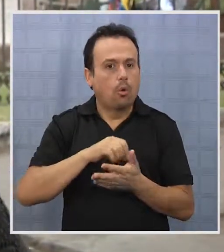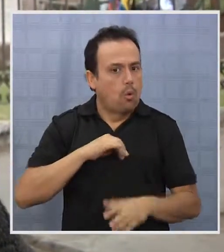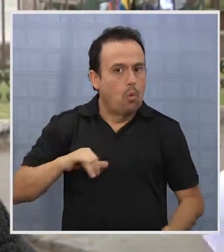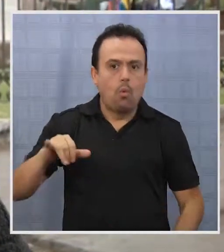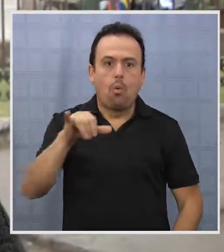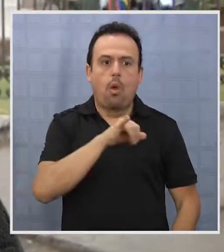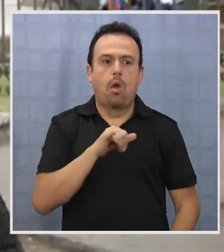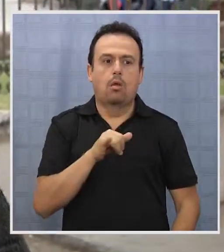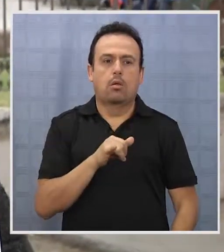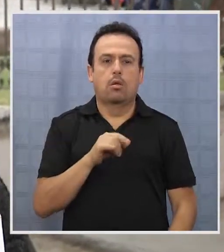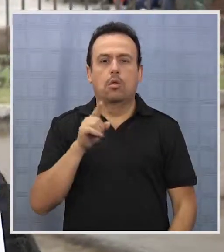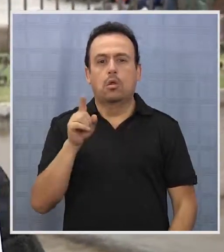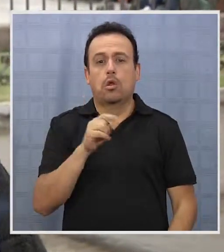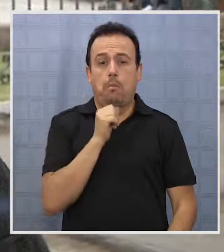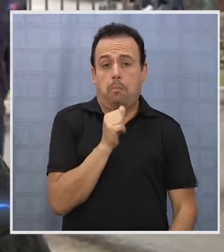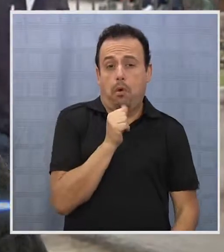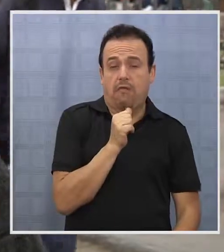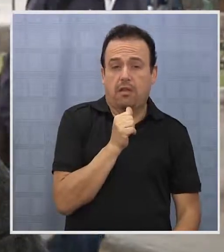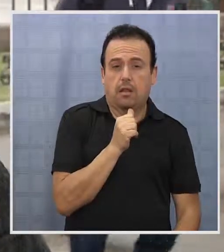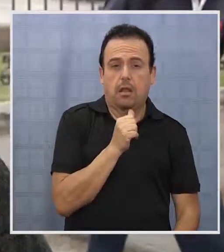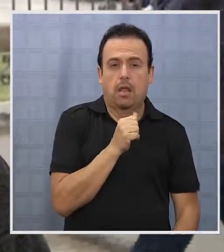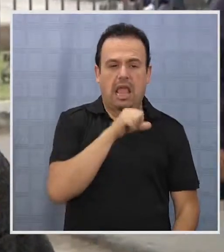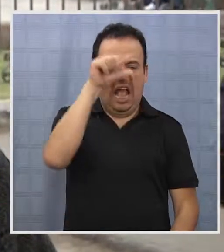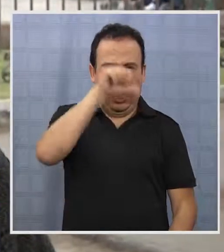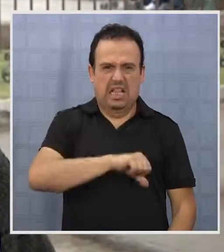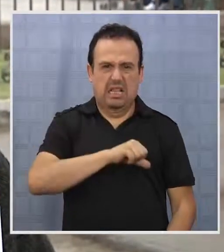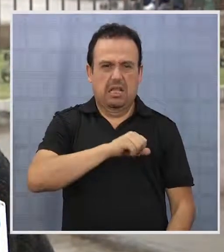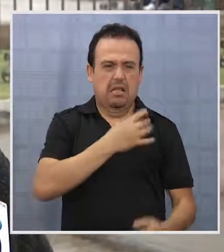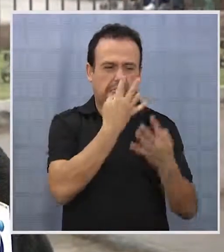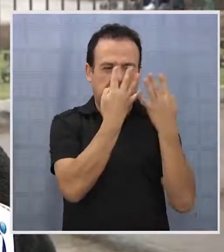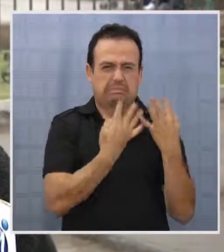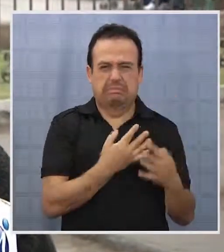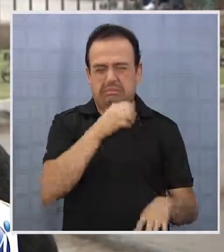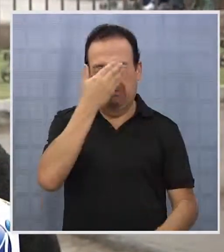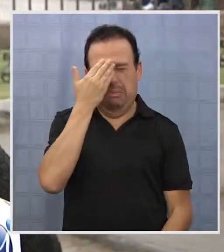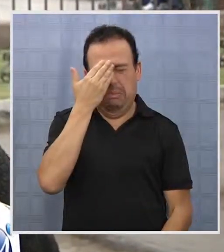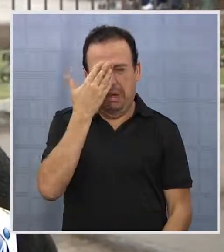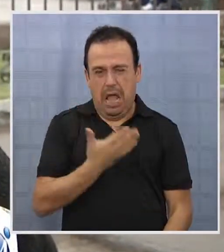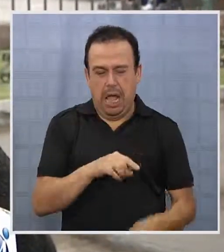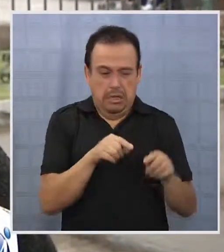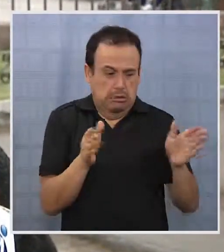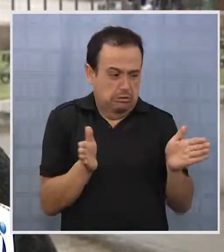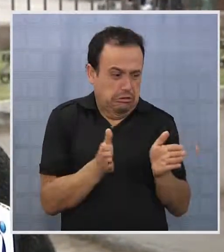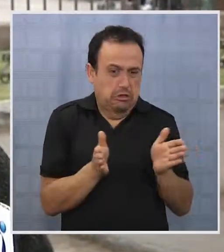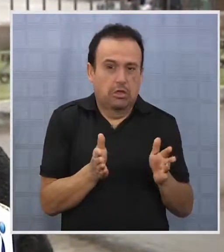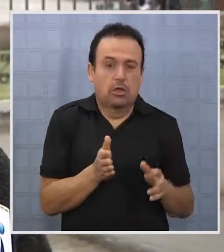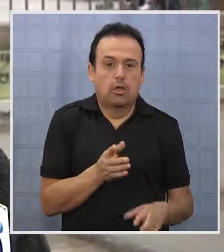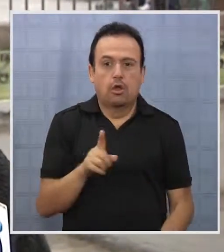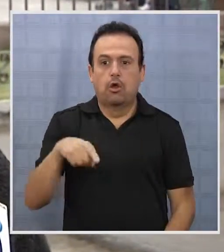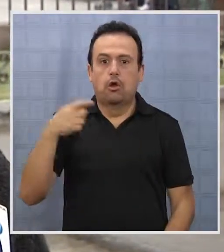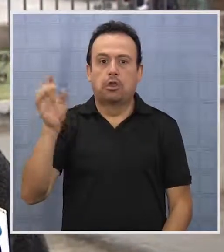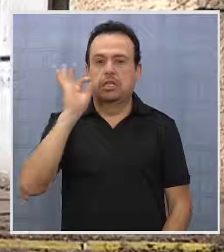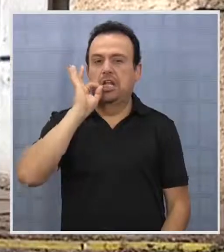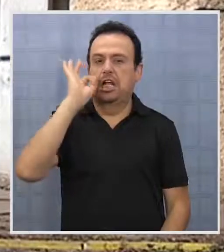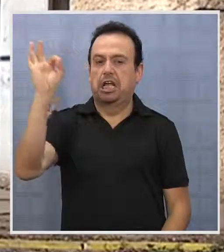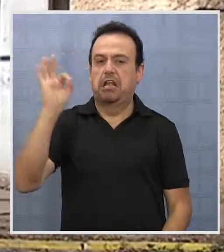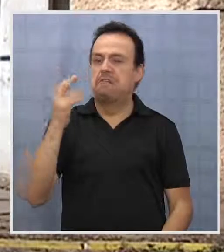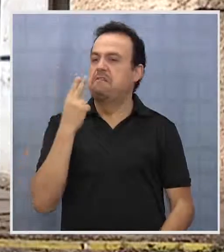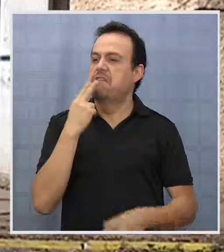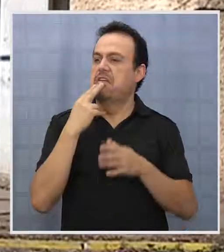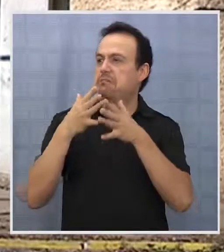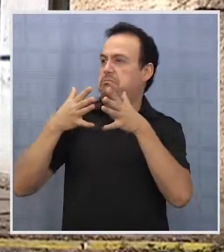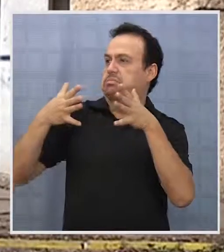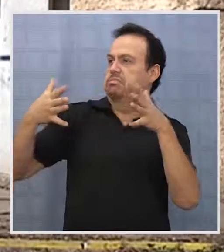porque una persona sea pobre va a tener que estar viviendo en un metro cuadrado siendo que otros vivían en unas